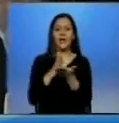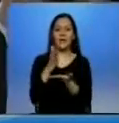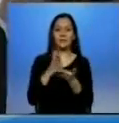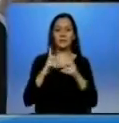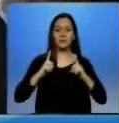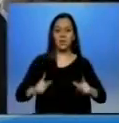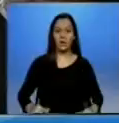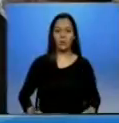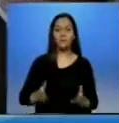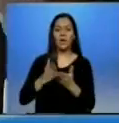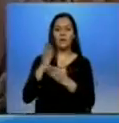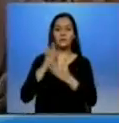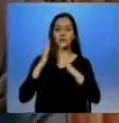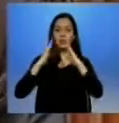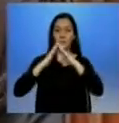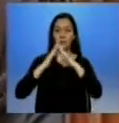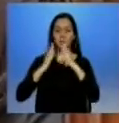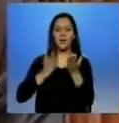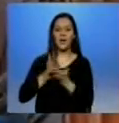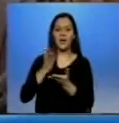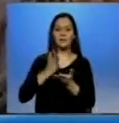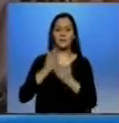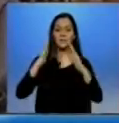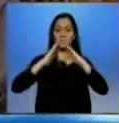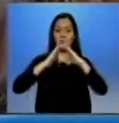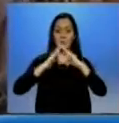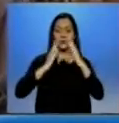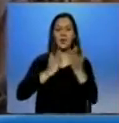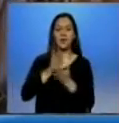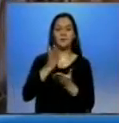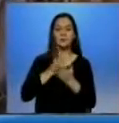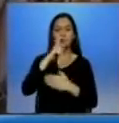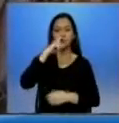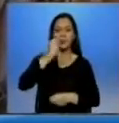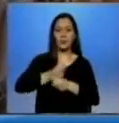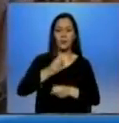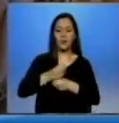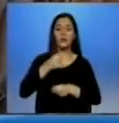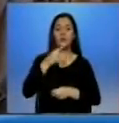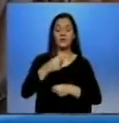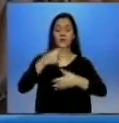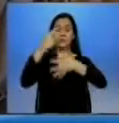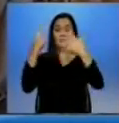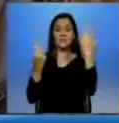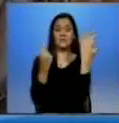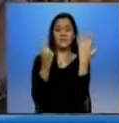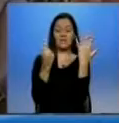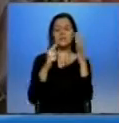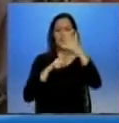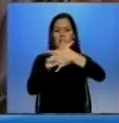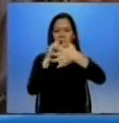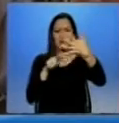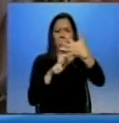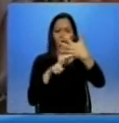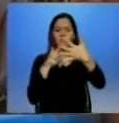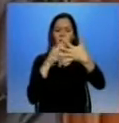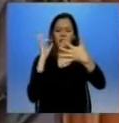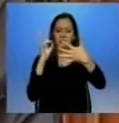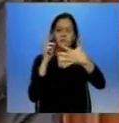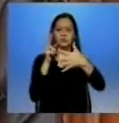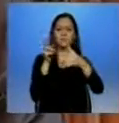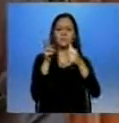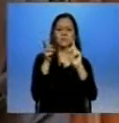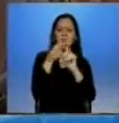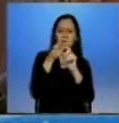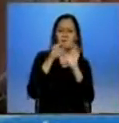salud, vivienda, educación y empleo. Son, me parece, cinco indicadores que si falta uno ya eres pobre por necesidades insatisfechas. Entonces, si Álvaro de